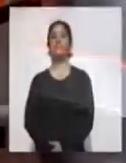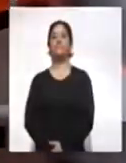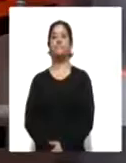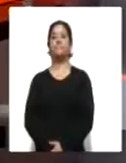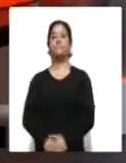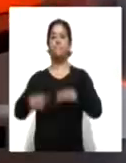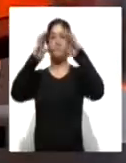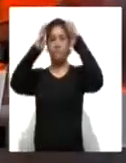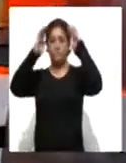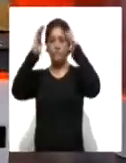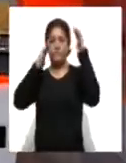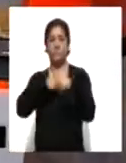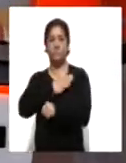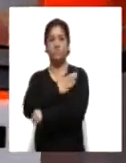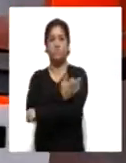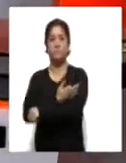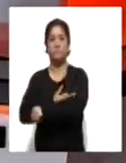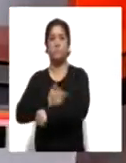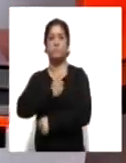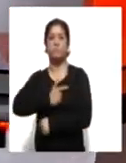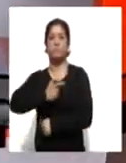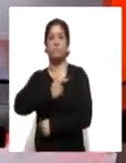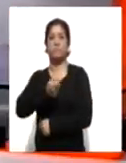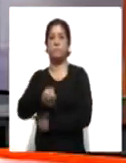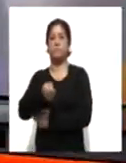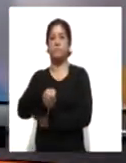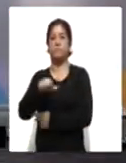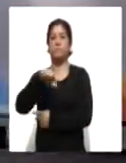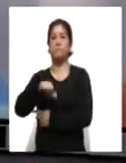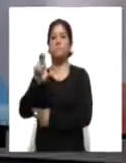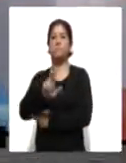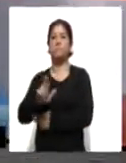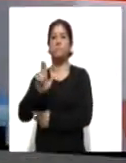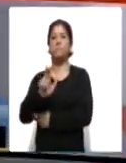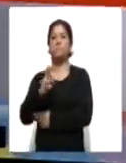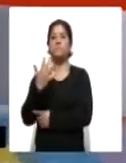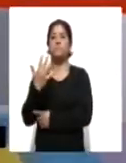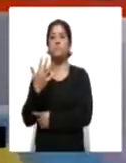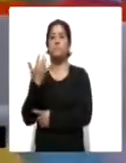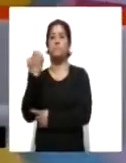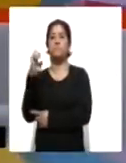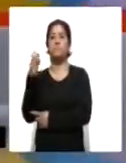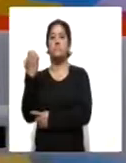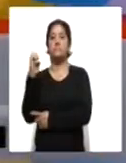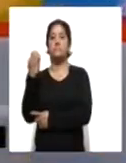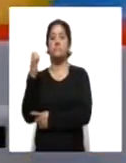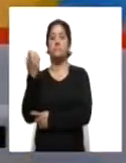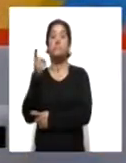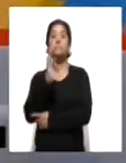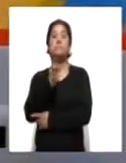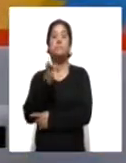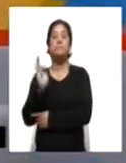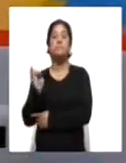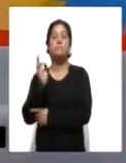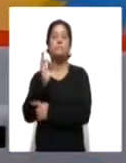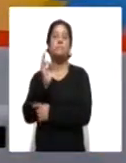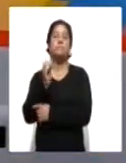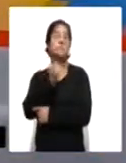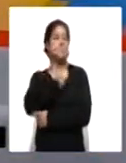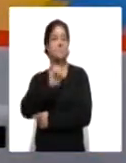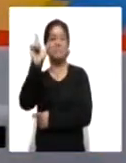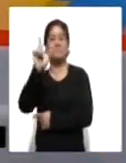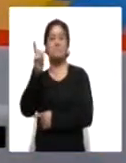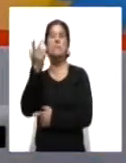¿Qué tal? Muy buenas tardes, me da mucho gusto saludarle en este martes 5 de enero, una fecha muy especial, una fecha llena de